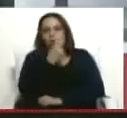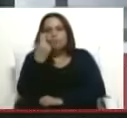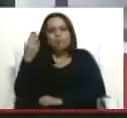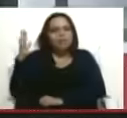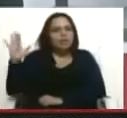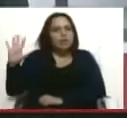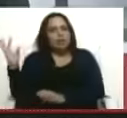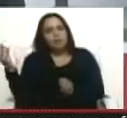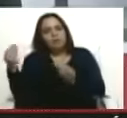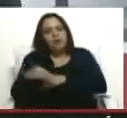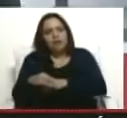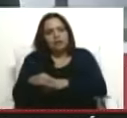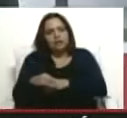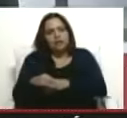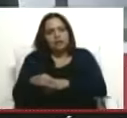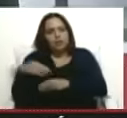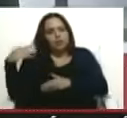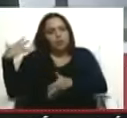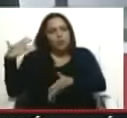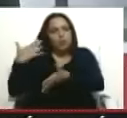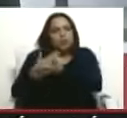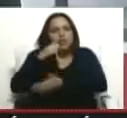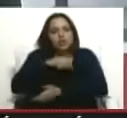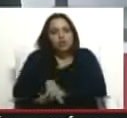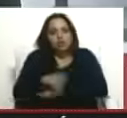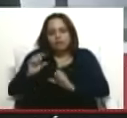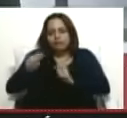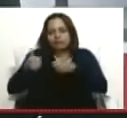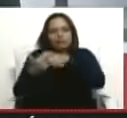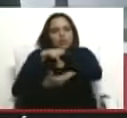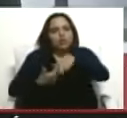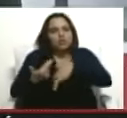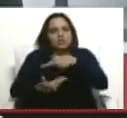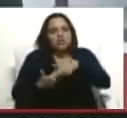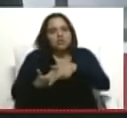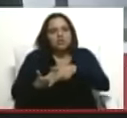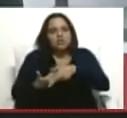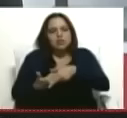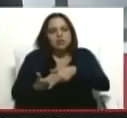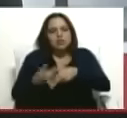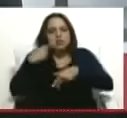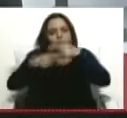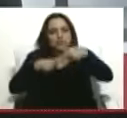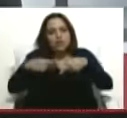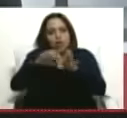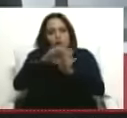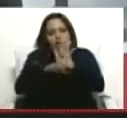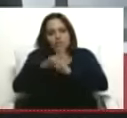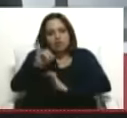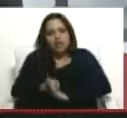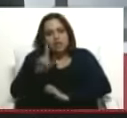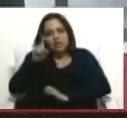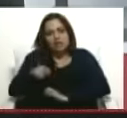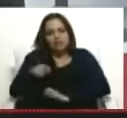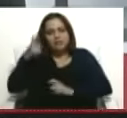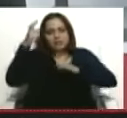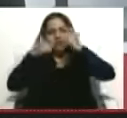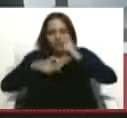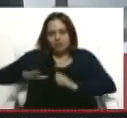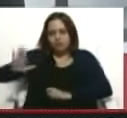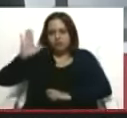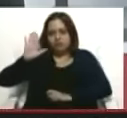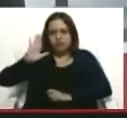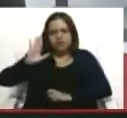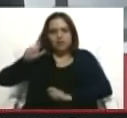con ese legado histórico de lo que implicó el inicio del proceso constituyente. La juramentación de Chávez nace luego